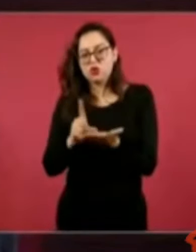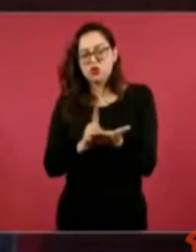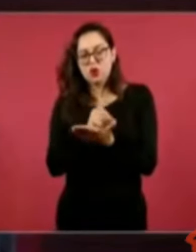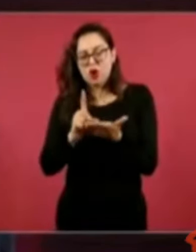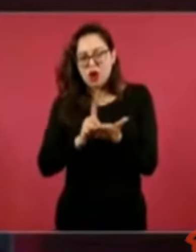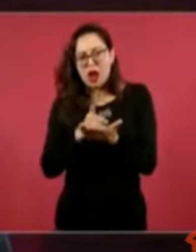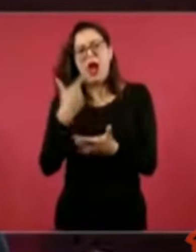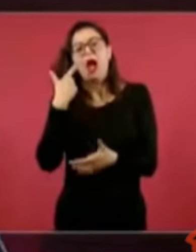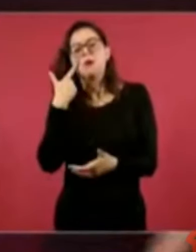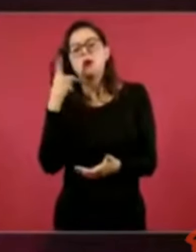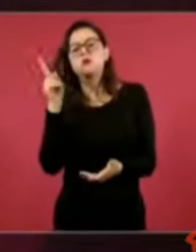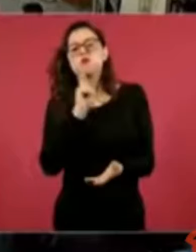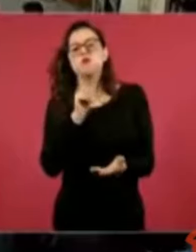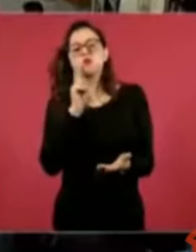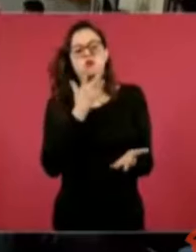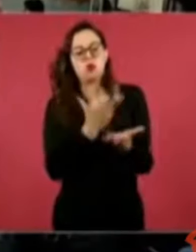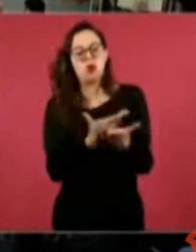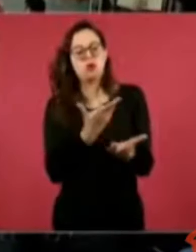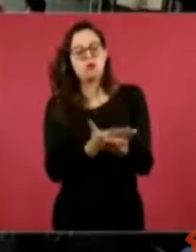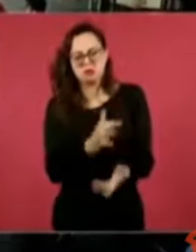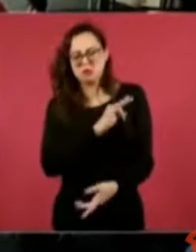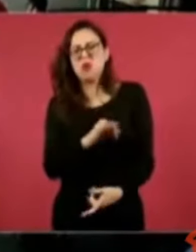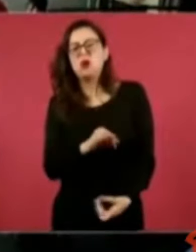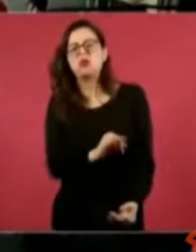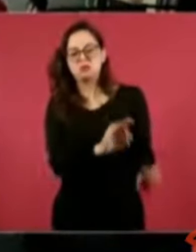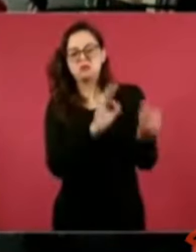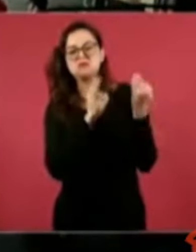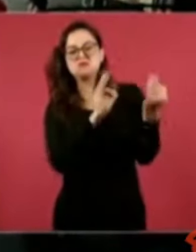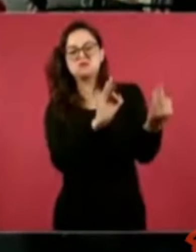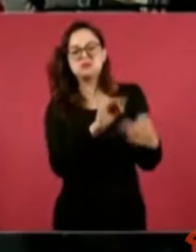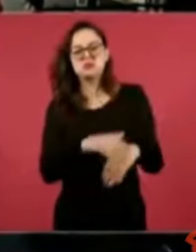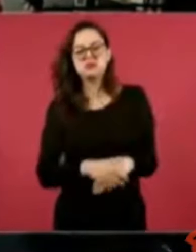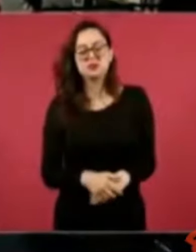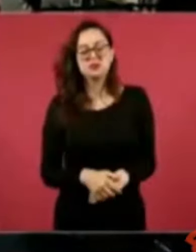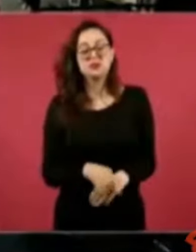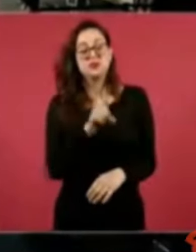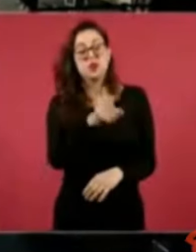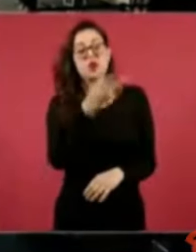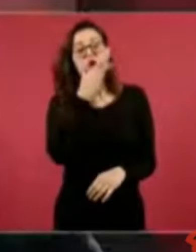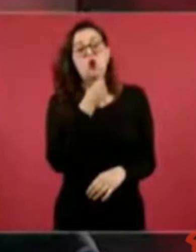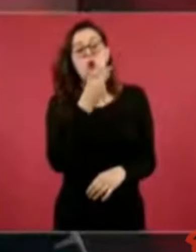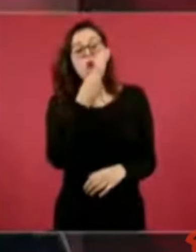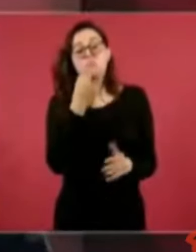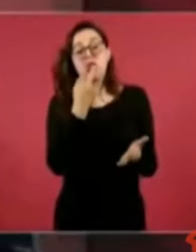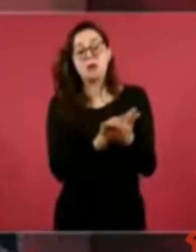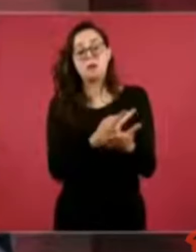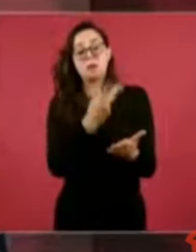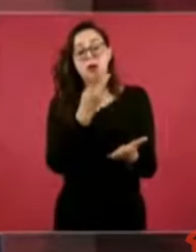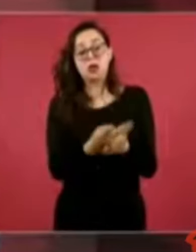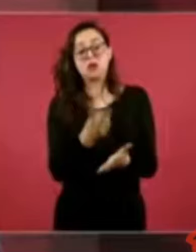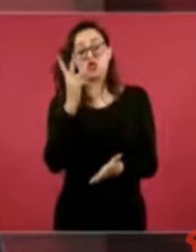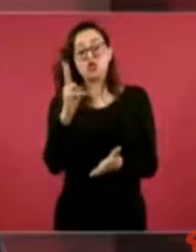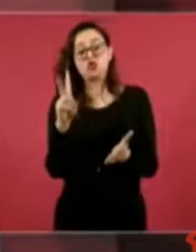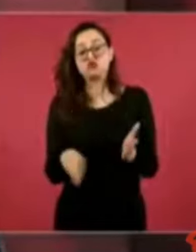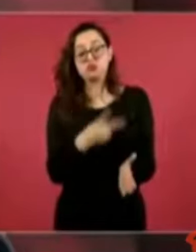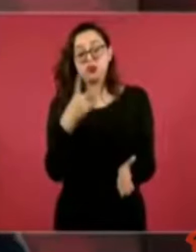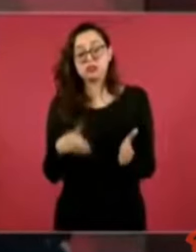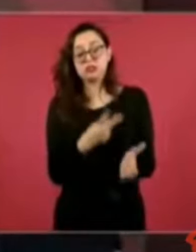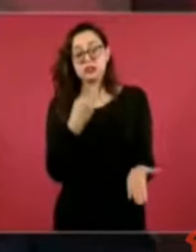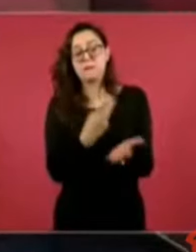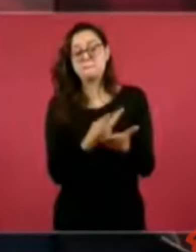Por eso le podemos decir al Premio Nobel del periodismo dos veces galardonado